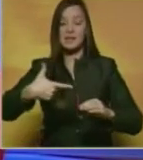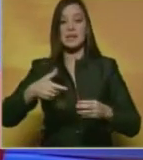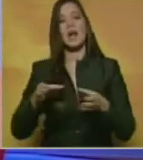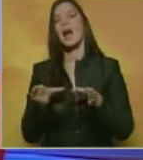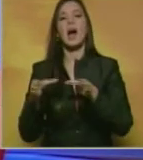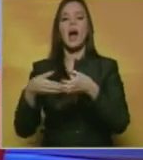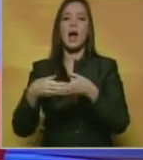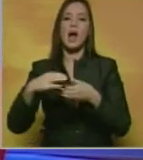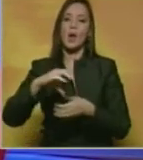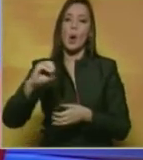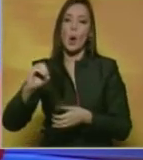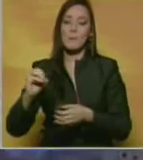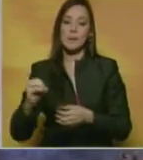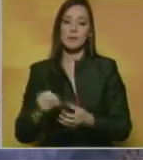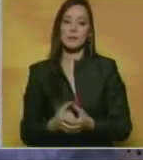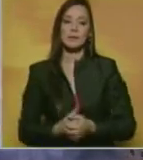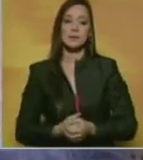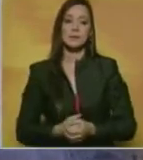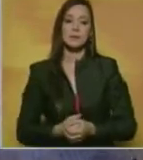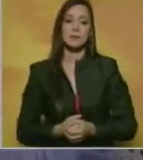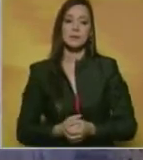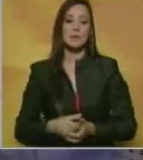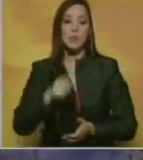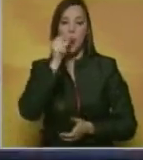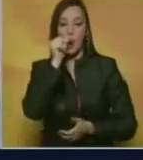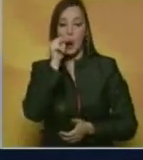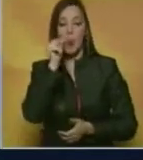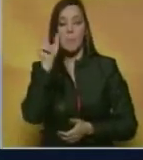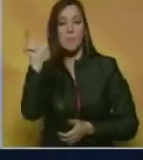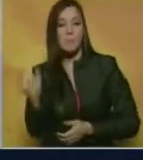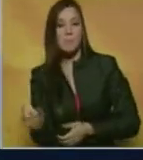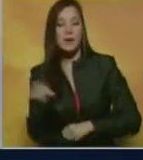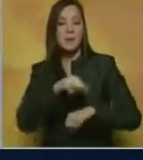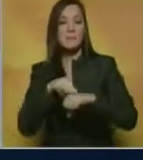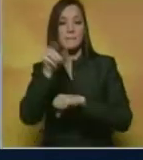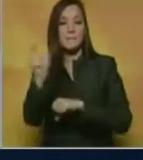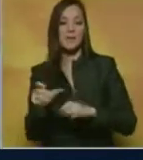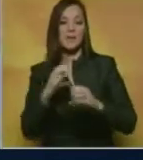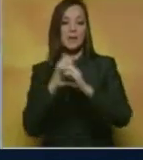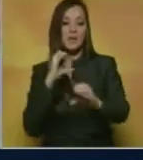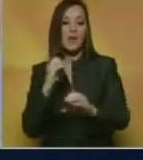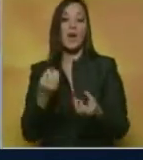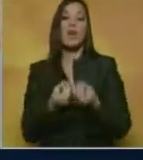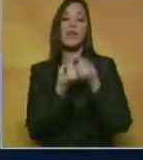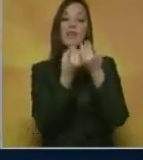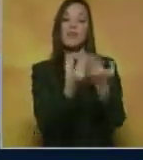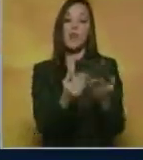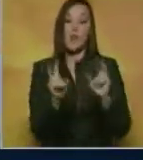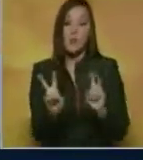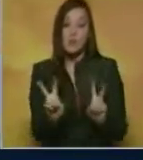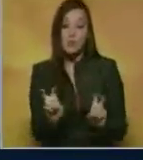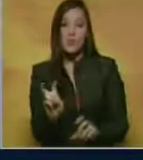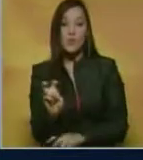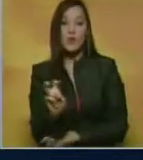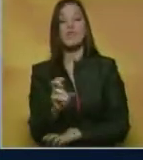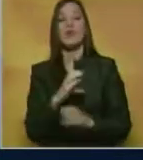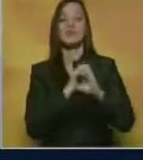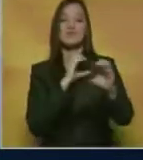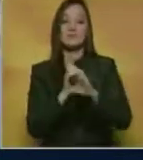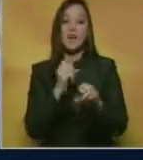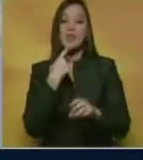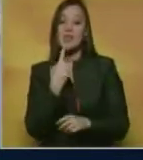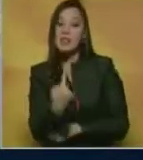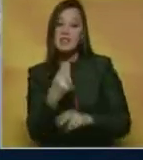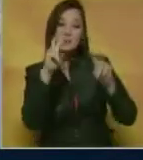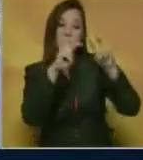Nina Martínez nos informa. El titular de la cartera de transporte durante la entrega de las nuevas unidades destacó que se inspeccionaron las